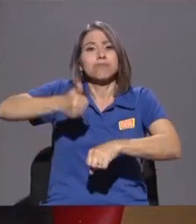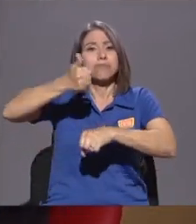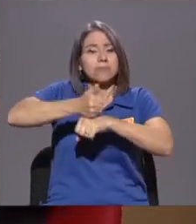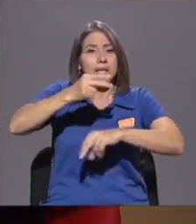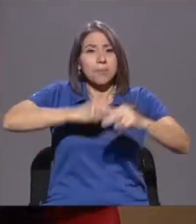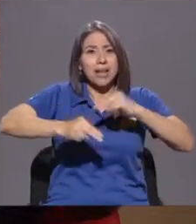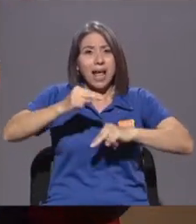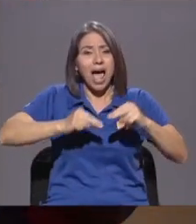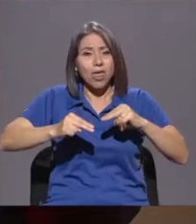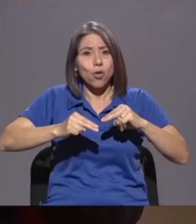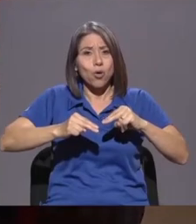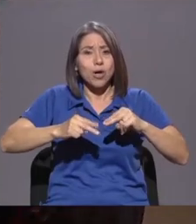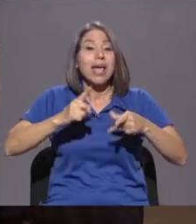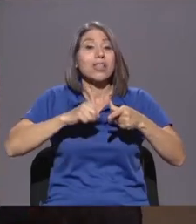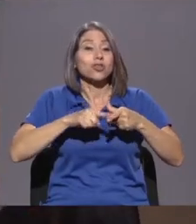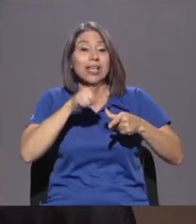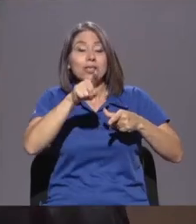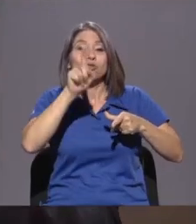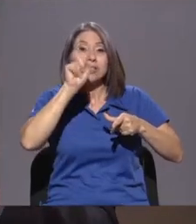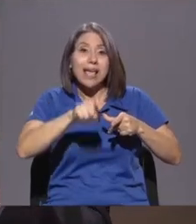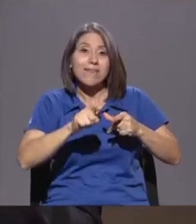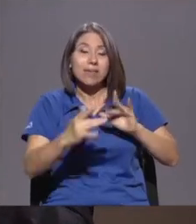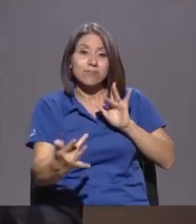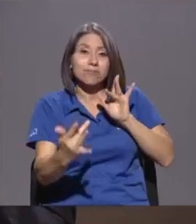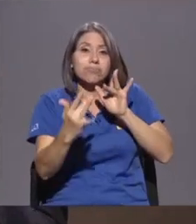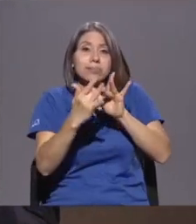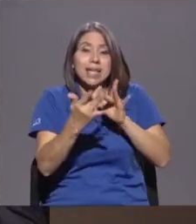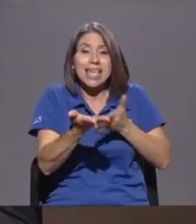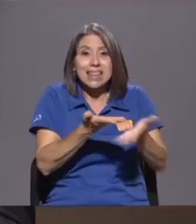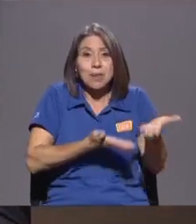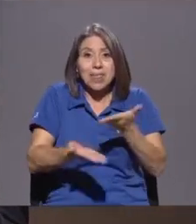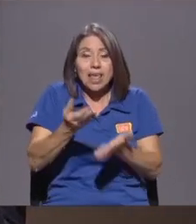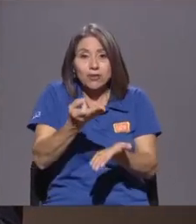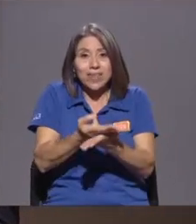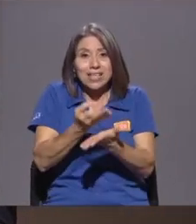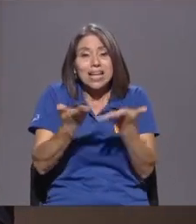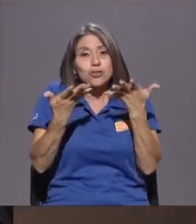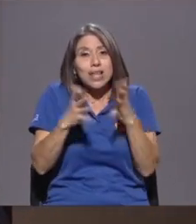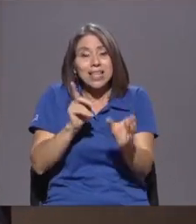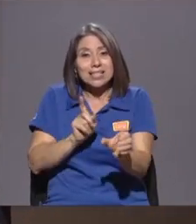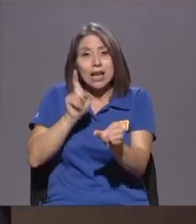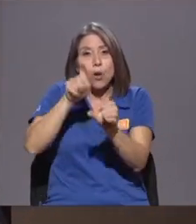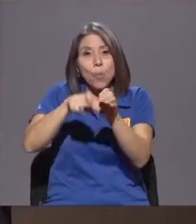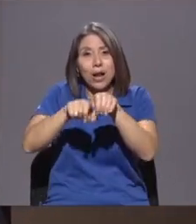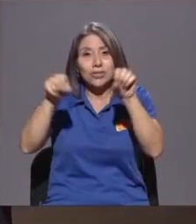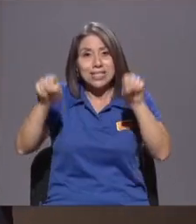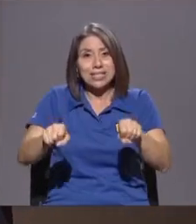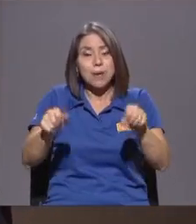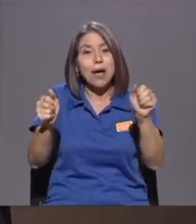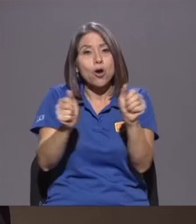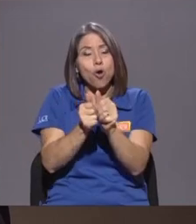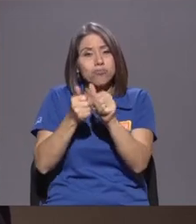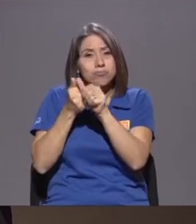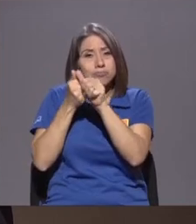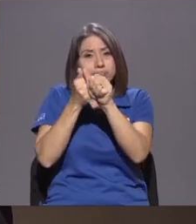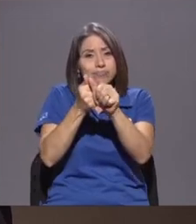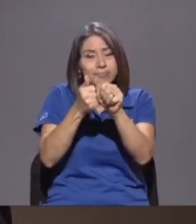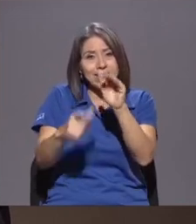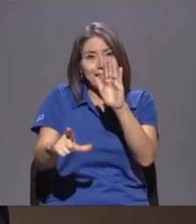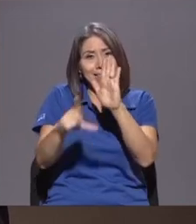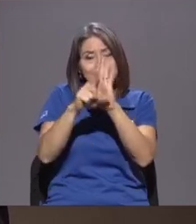tener Que pasar Por los Intermediarios Financieros Que ya están Incorporados Al sistema Y que Por lo tanto